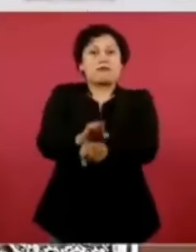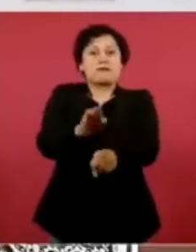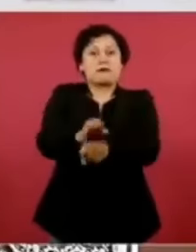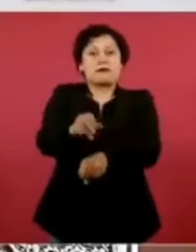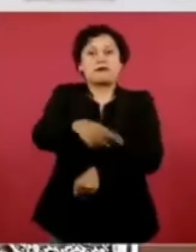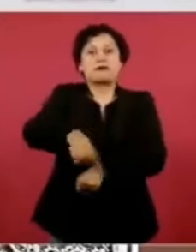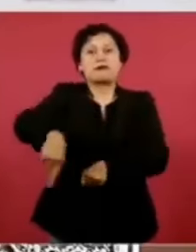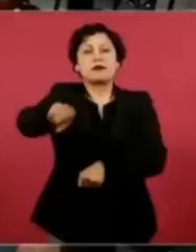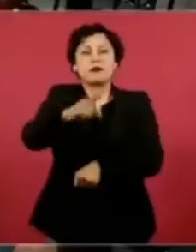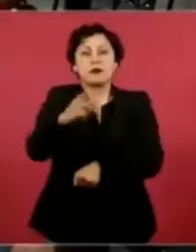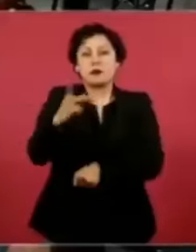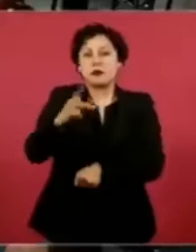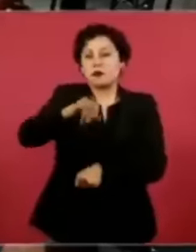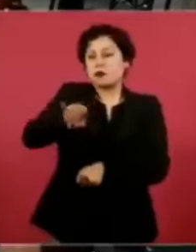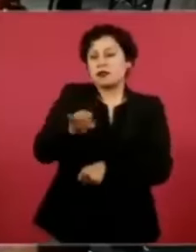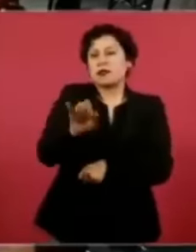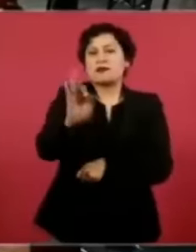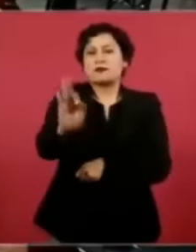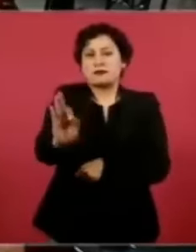pues están defendiendo esto.